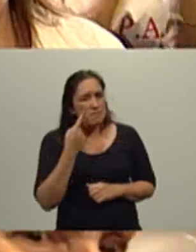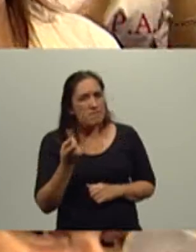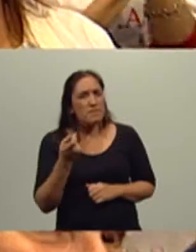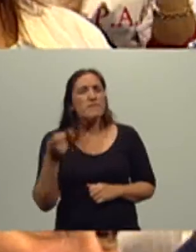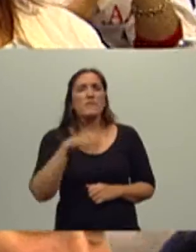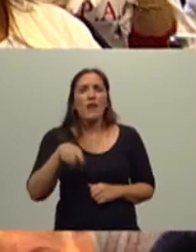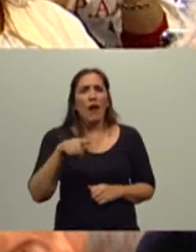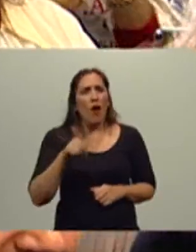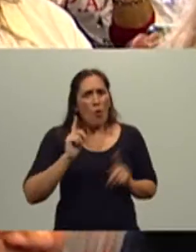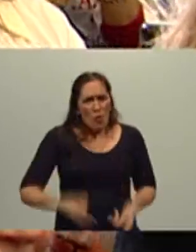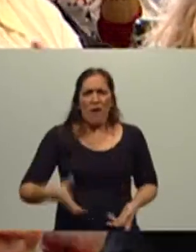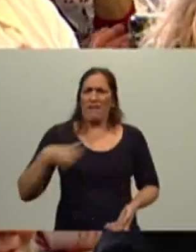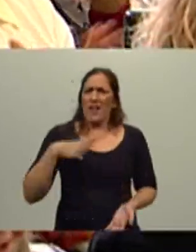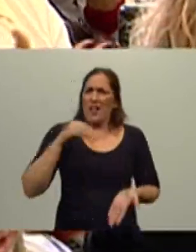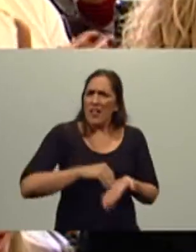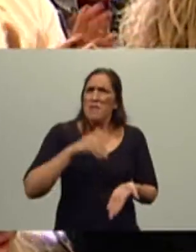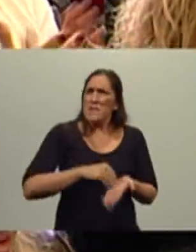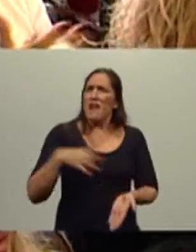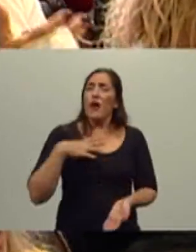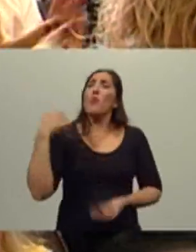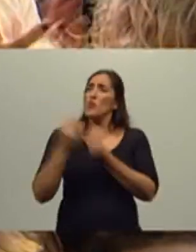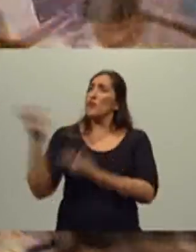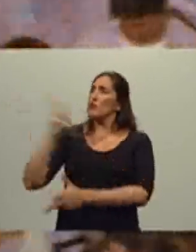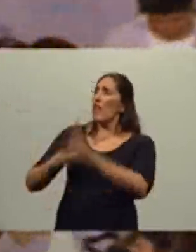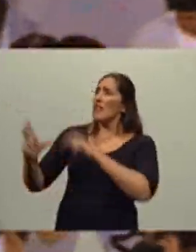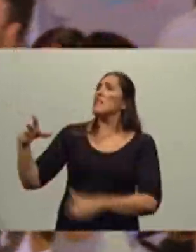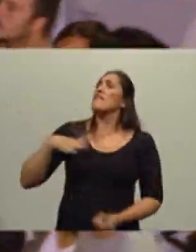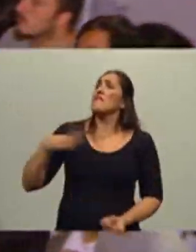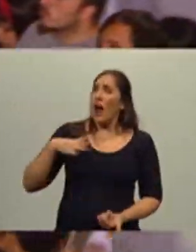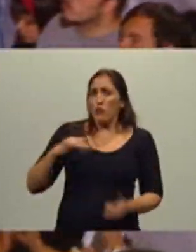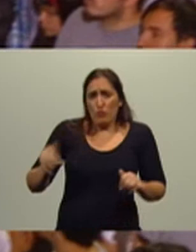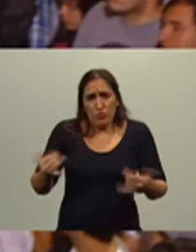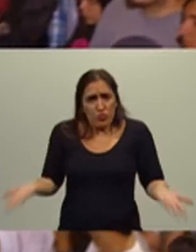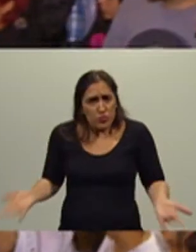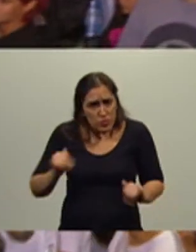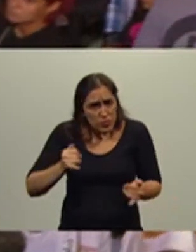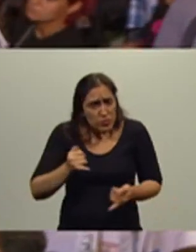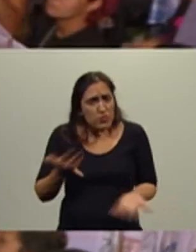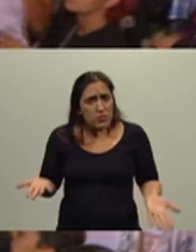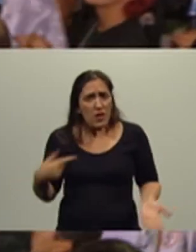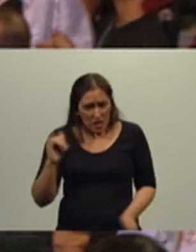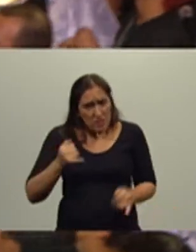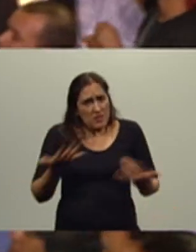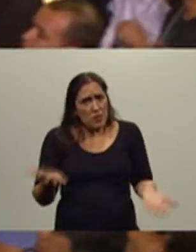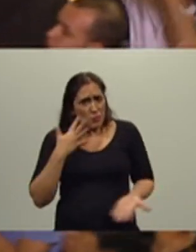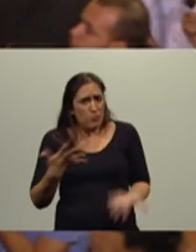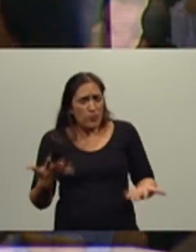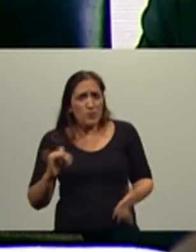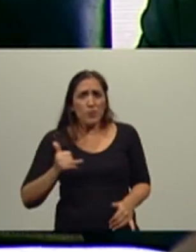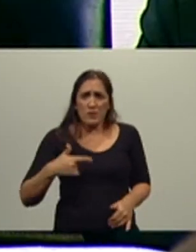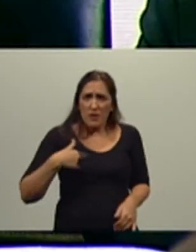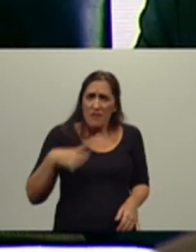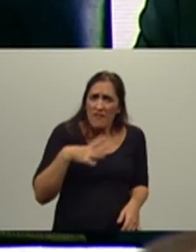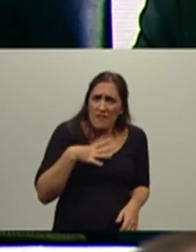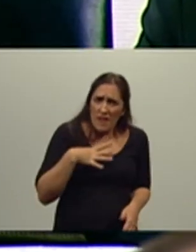nos falta, cuando me dicen que nos falta, y claro que nos falta, cómo no nos va a faltar, cómo